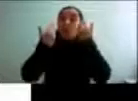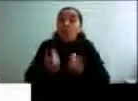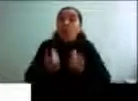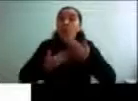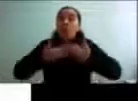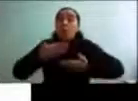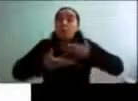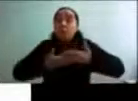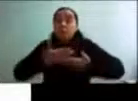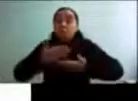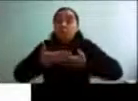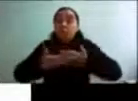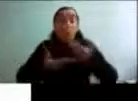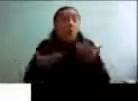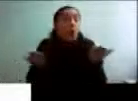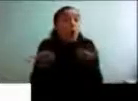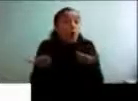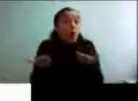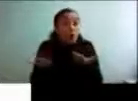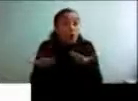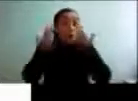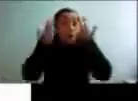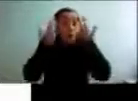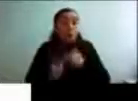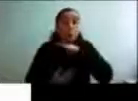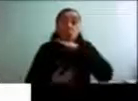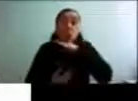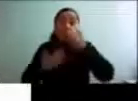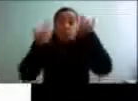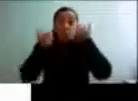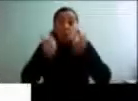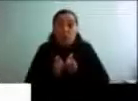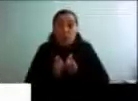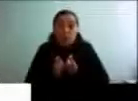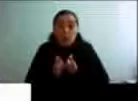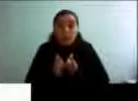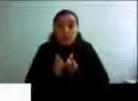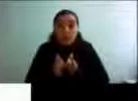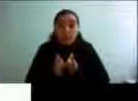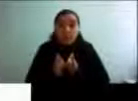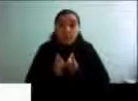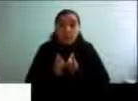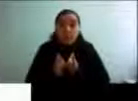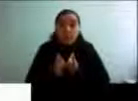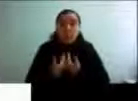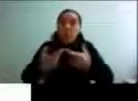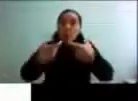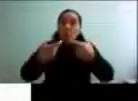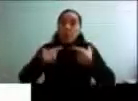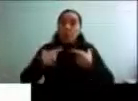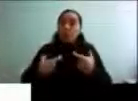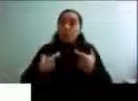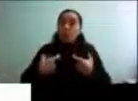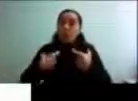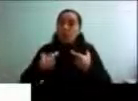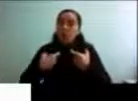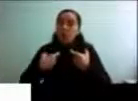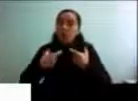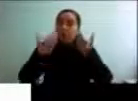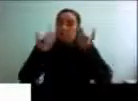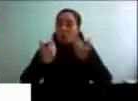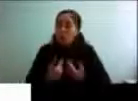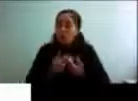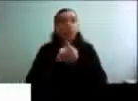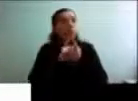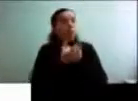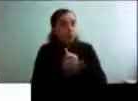manera que tenemos de manejarnos con el cuerpo, de tener control sobre nuestro cuerpo, que es un cambio